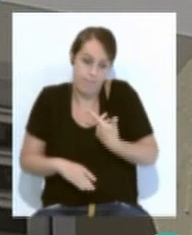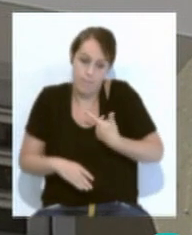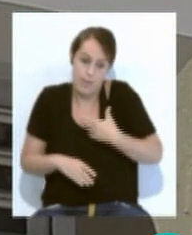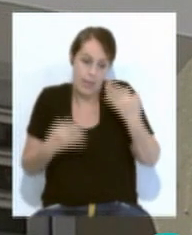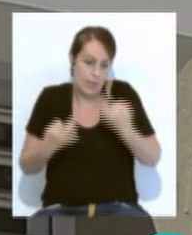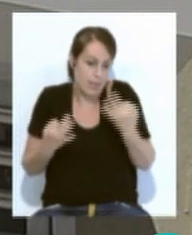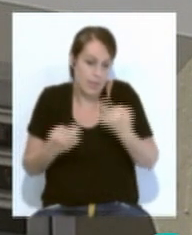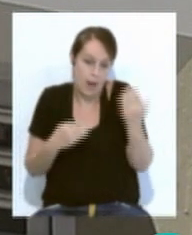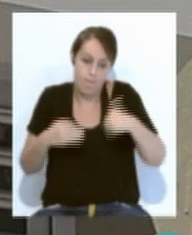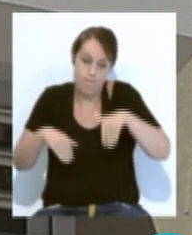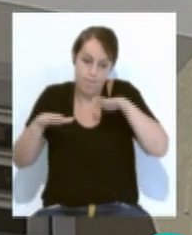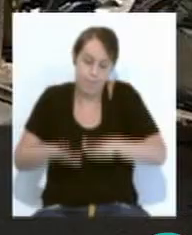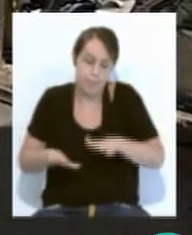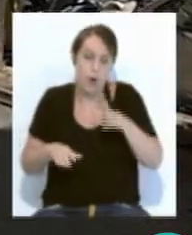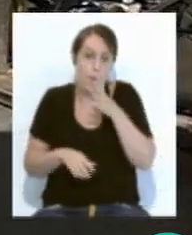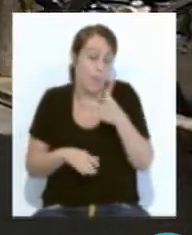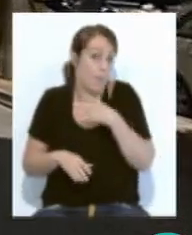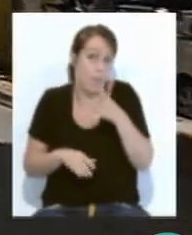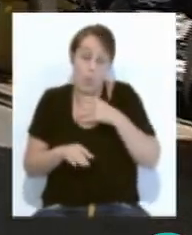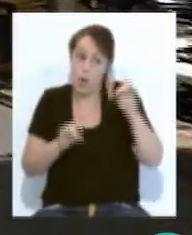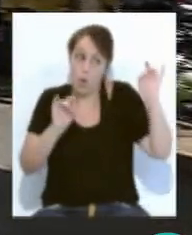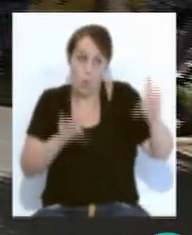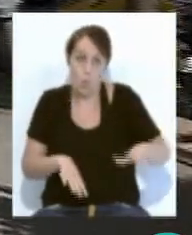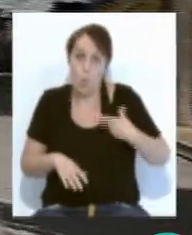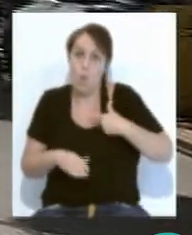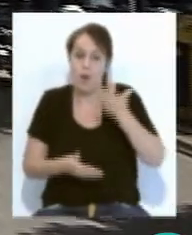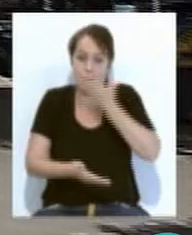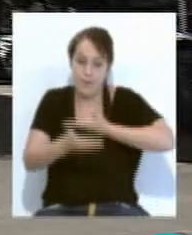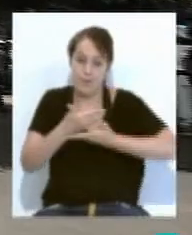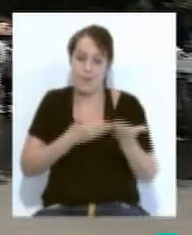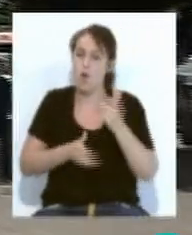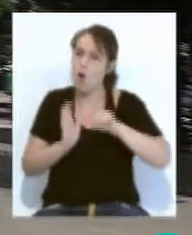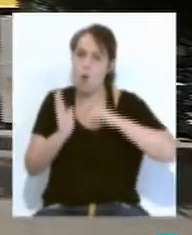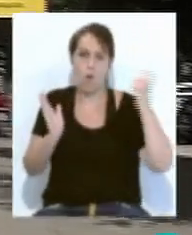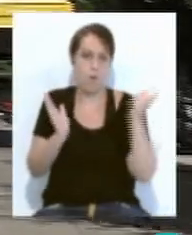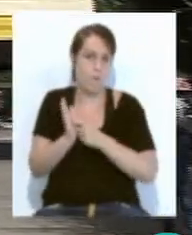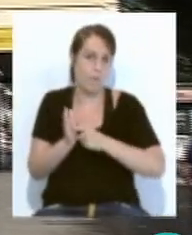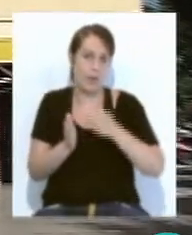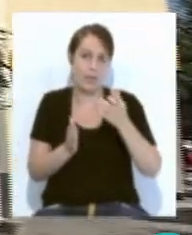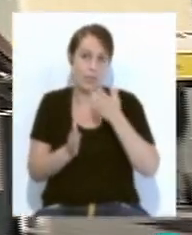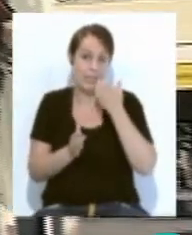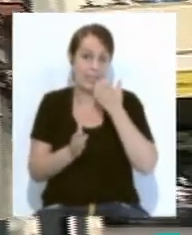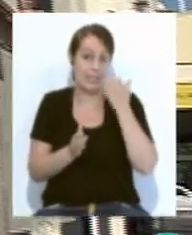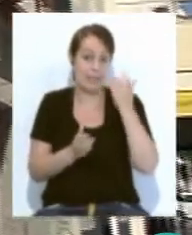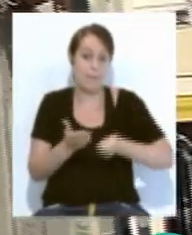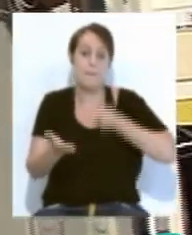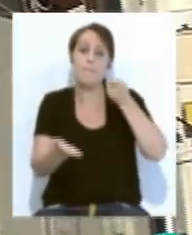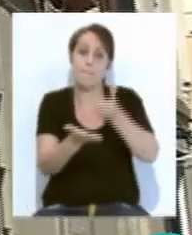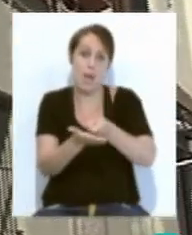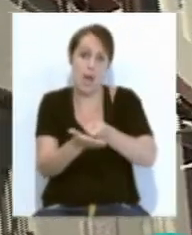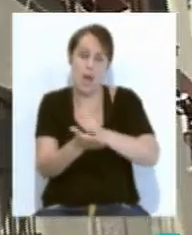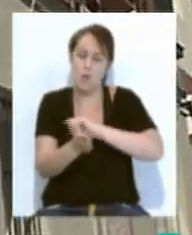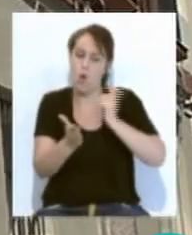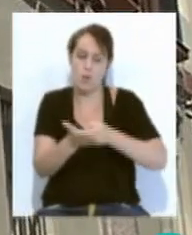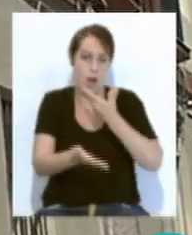dicha cancelación también por los mismos motivos que tiene derecho a recuperar el importe íntegro del dinero que haya abonado por dicho viaje. En este